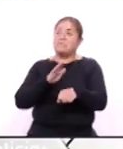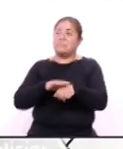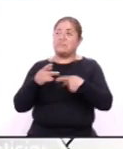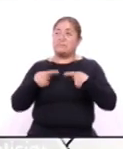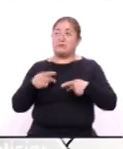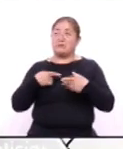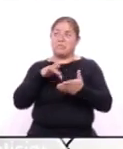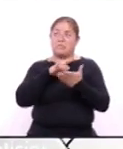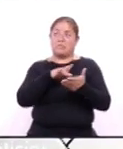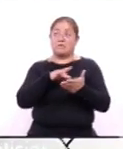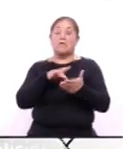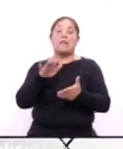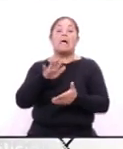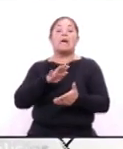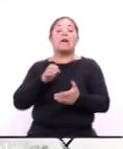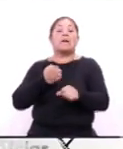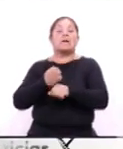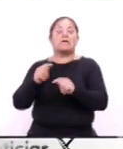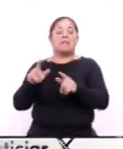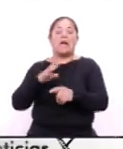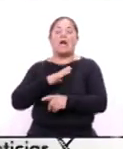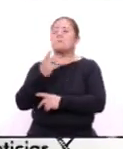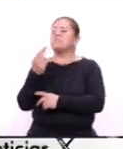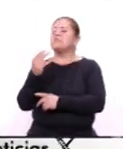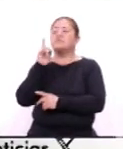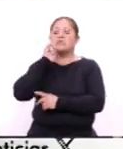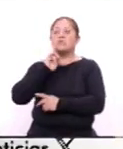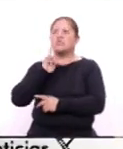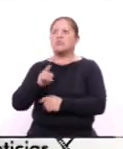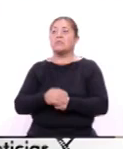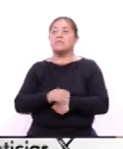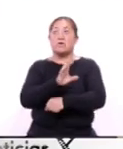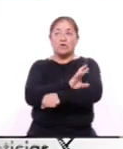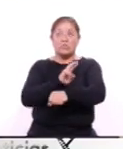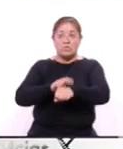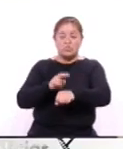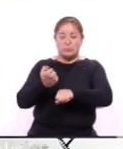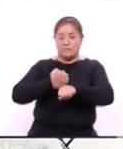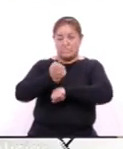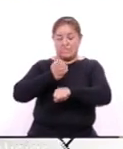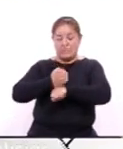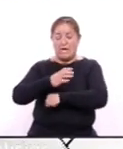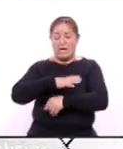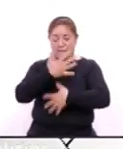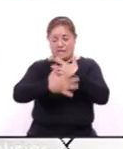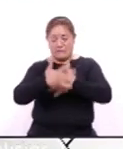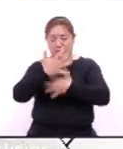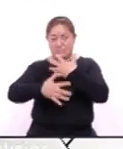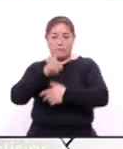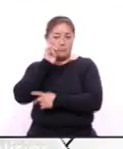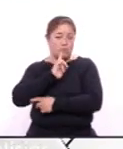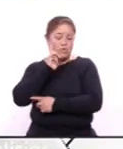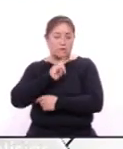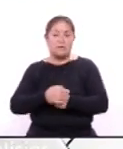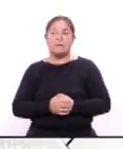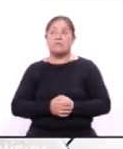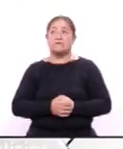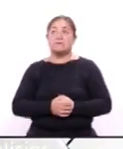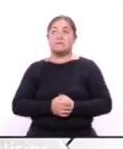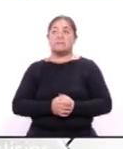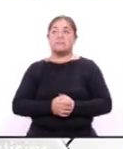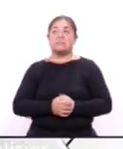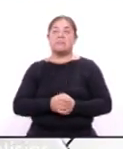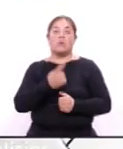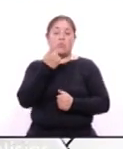estado somos alrededor de 25 mujeres en la coordinación estatal somos 15 mujeres y uno de nuestros